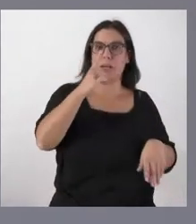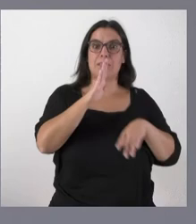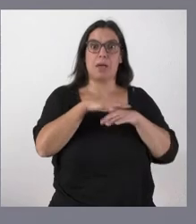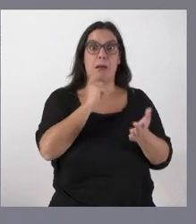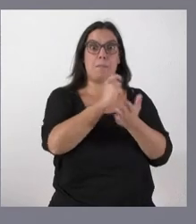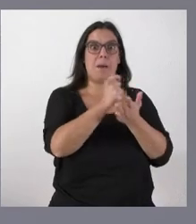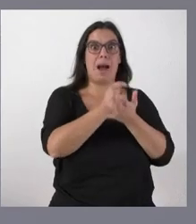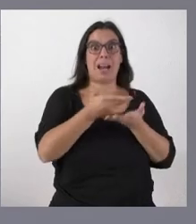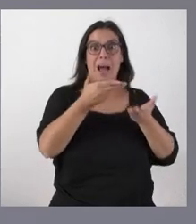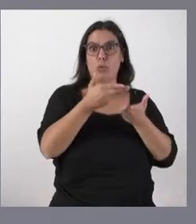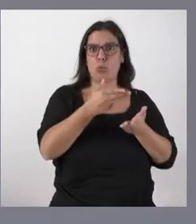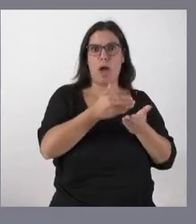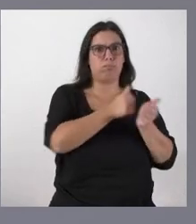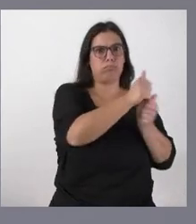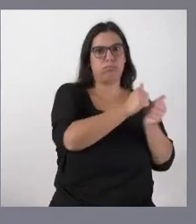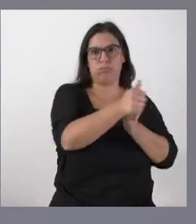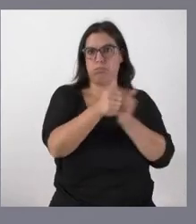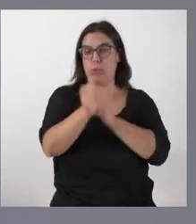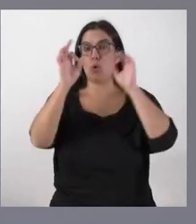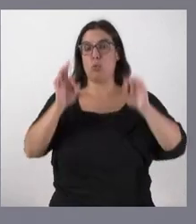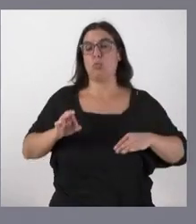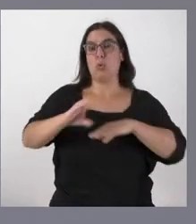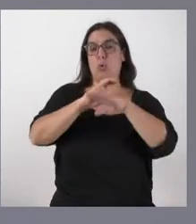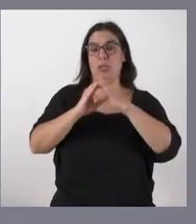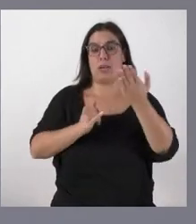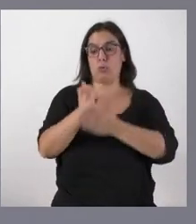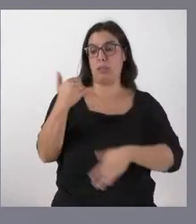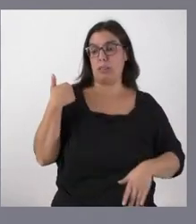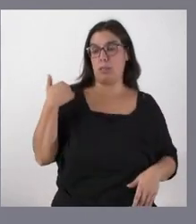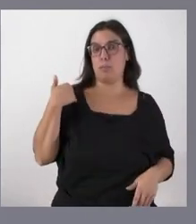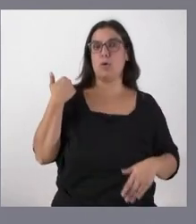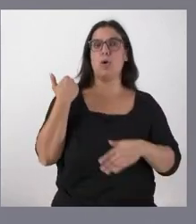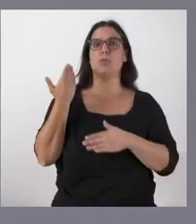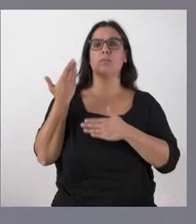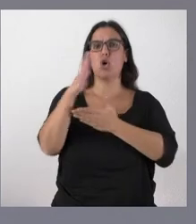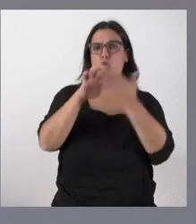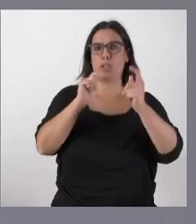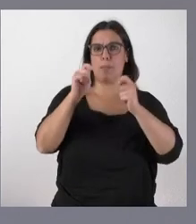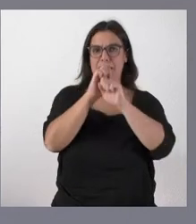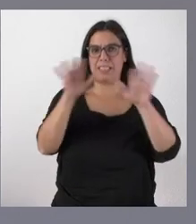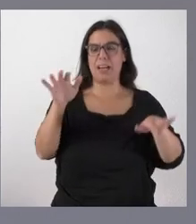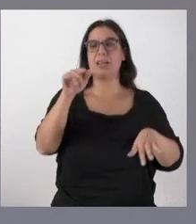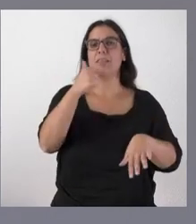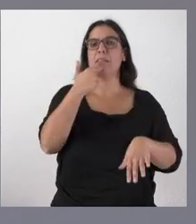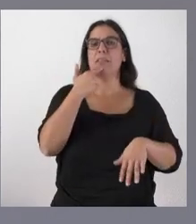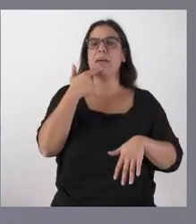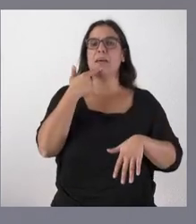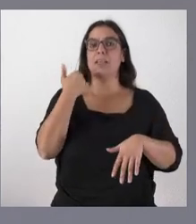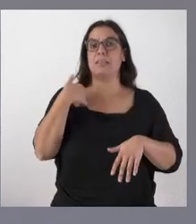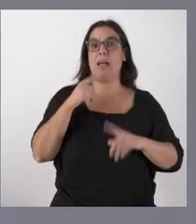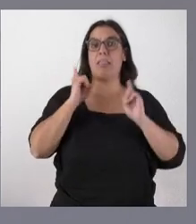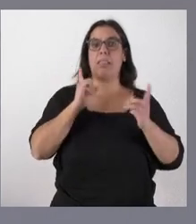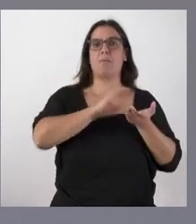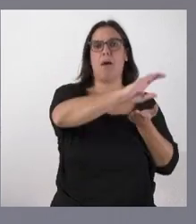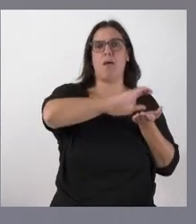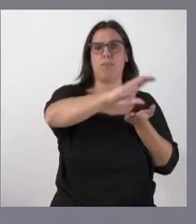ayudas que hemos formulado precisamente la Consejería de Agricultura pues recientemente planteó una nota de prensa en que informaba de algunos adelantos en el cobro de estas